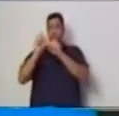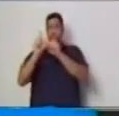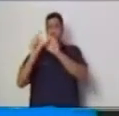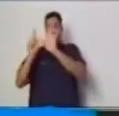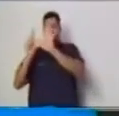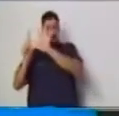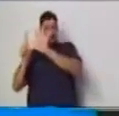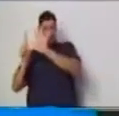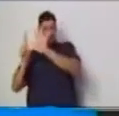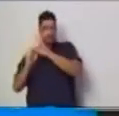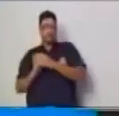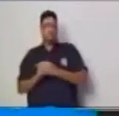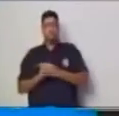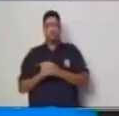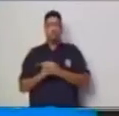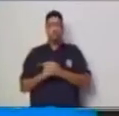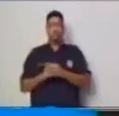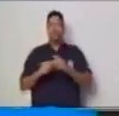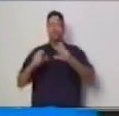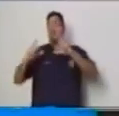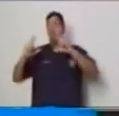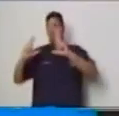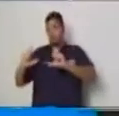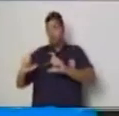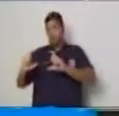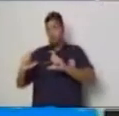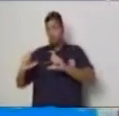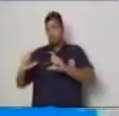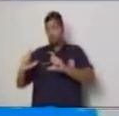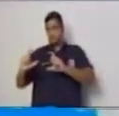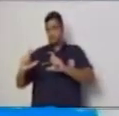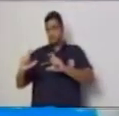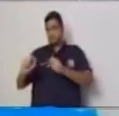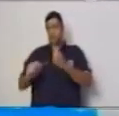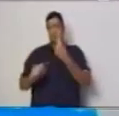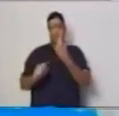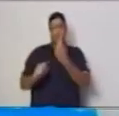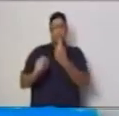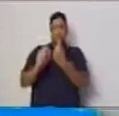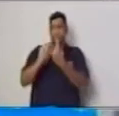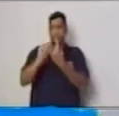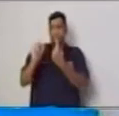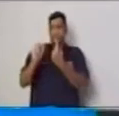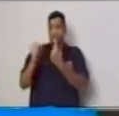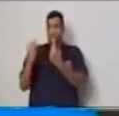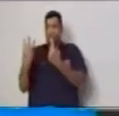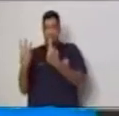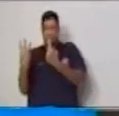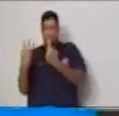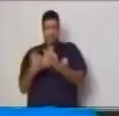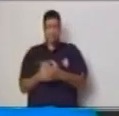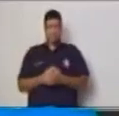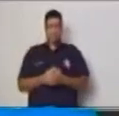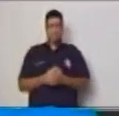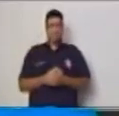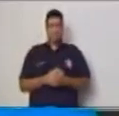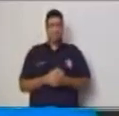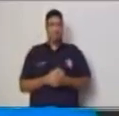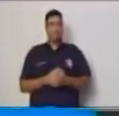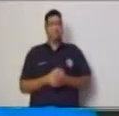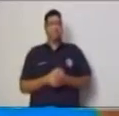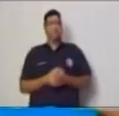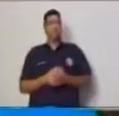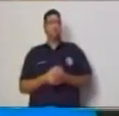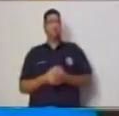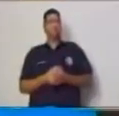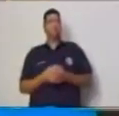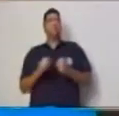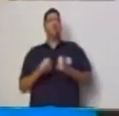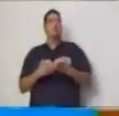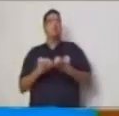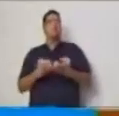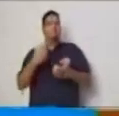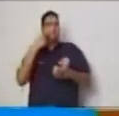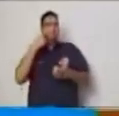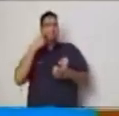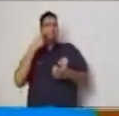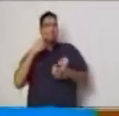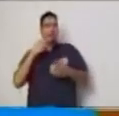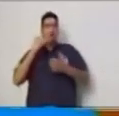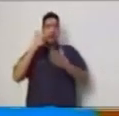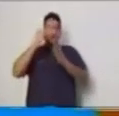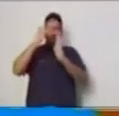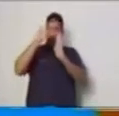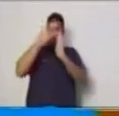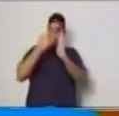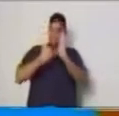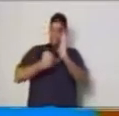y en este caso uno tres esta gráfica